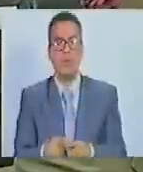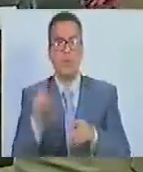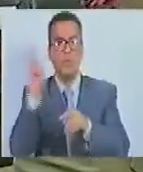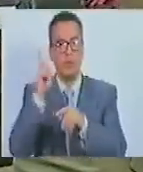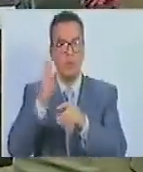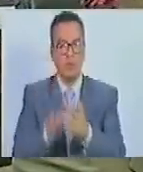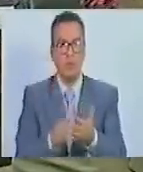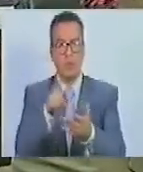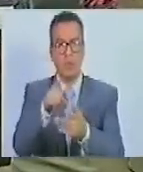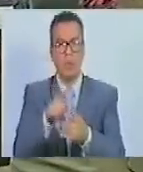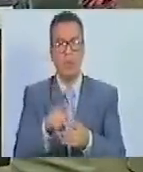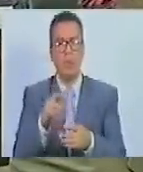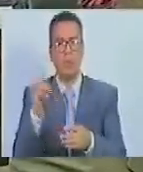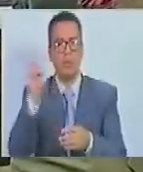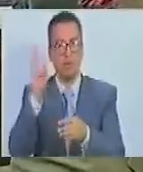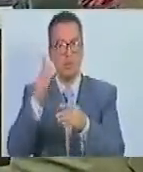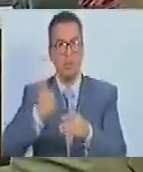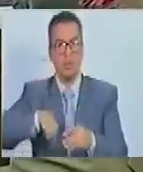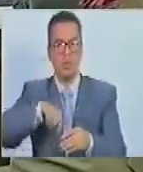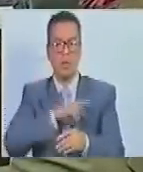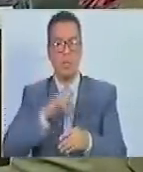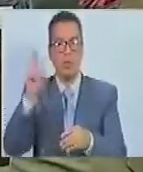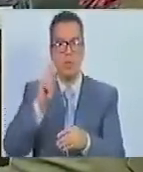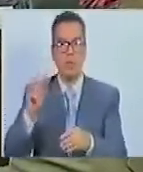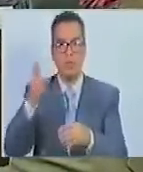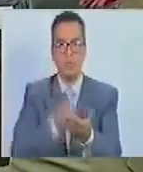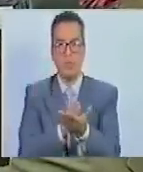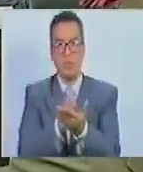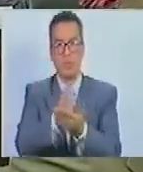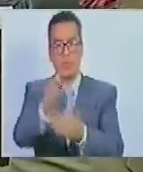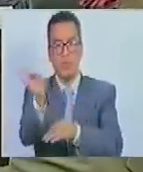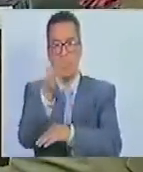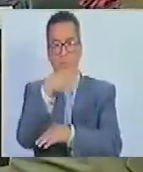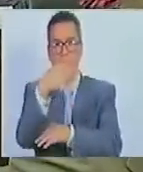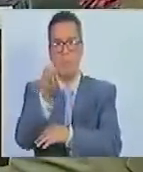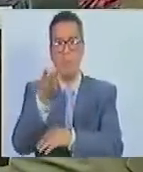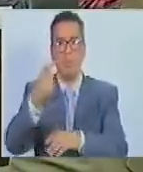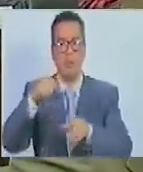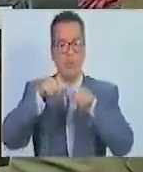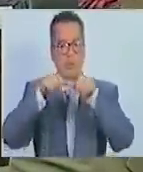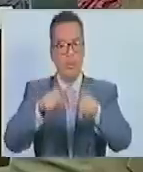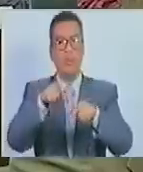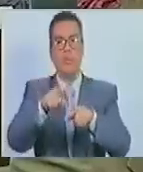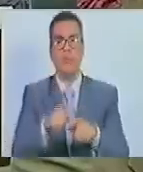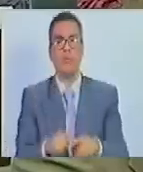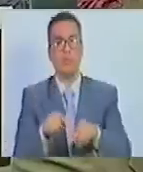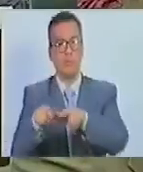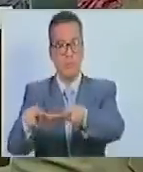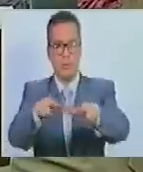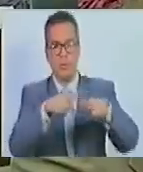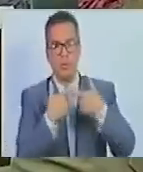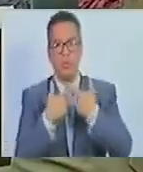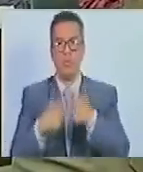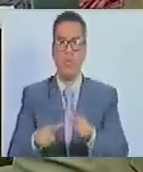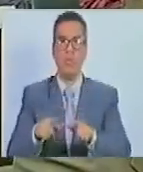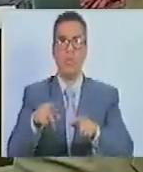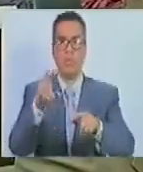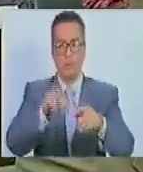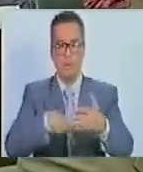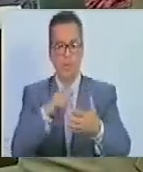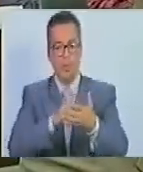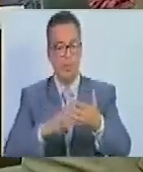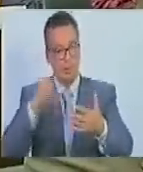Venezuela, nuestra República, siga con la bandera de mantenernos como territorio libre en alfabetismo,